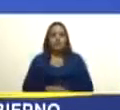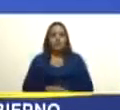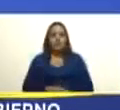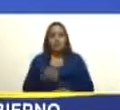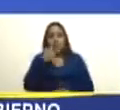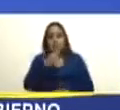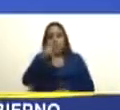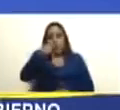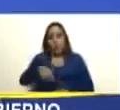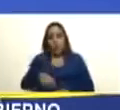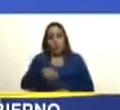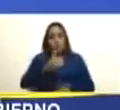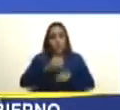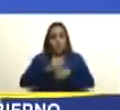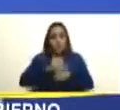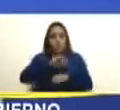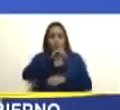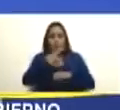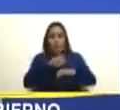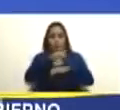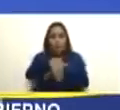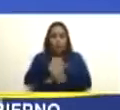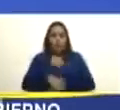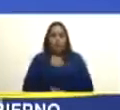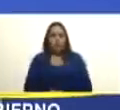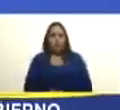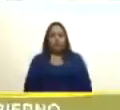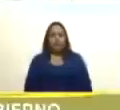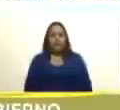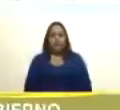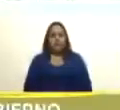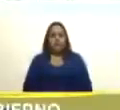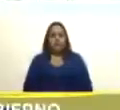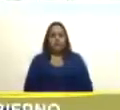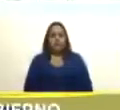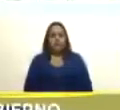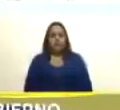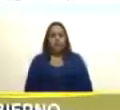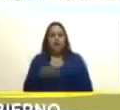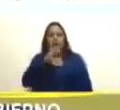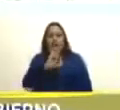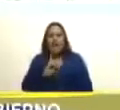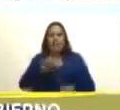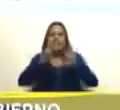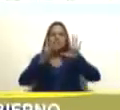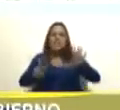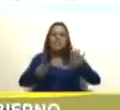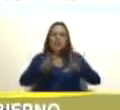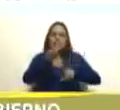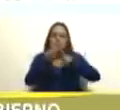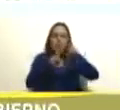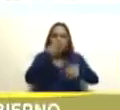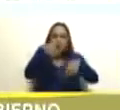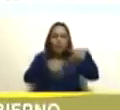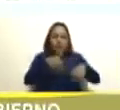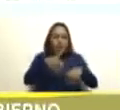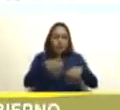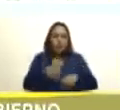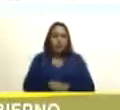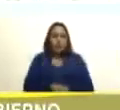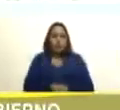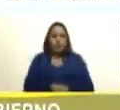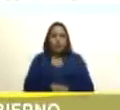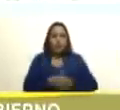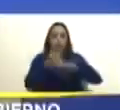doctor Jorge Rodríguez ha habido referéndum siete referéndum con este señores